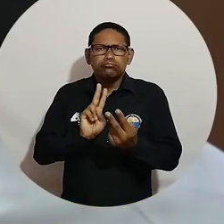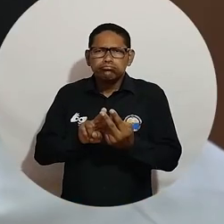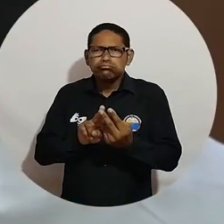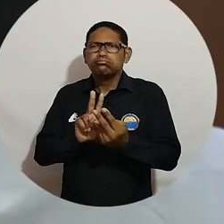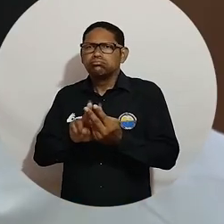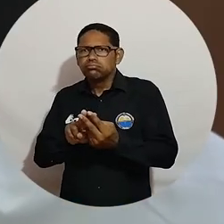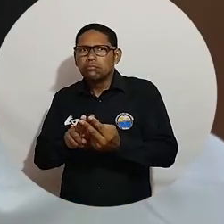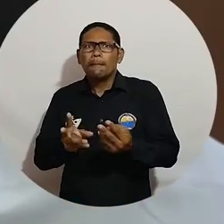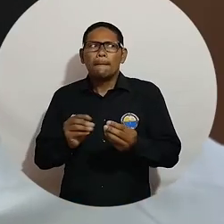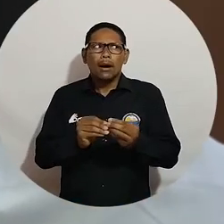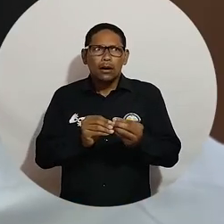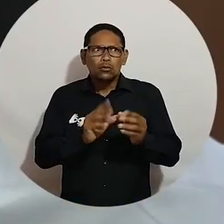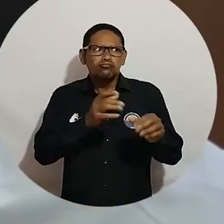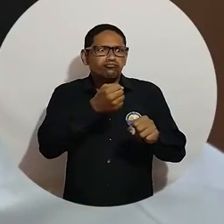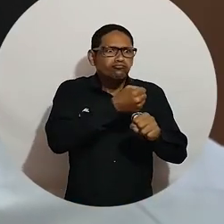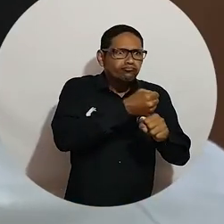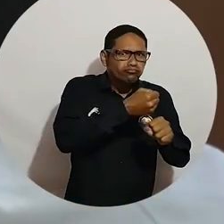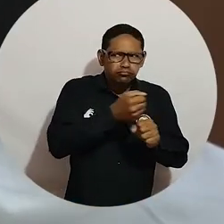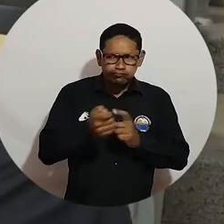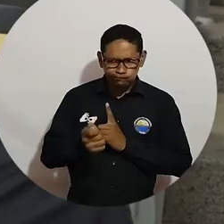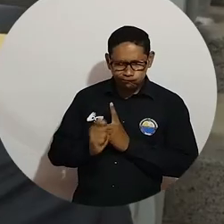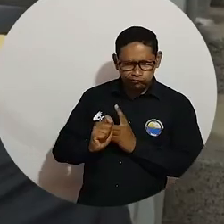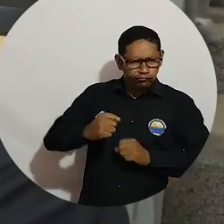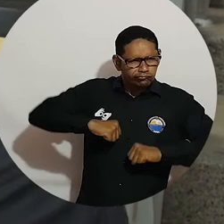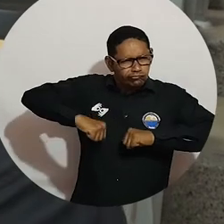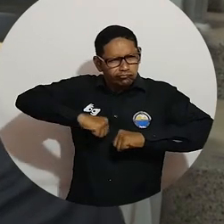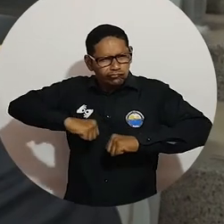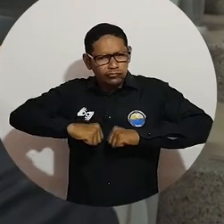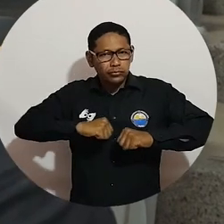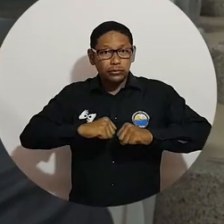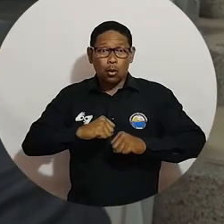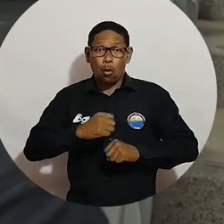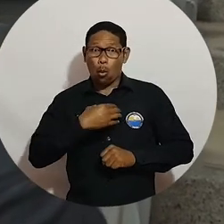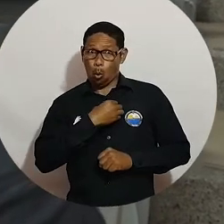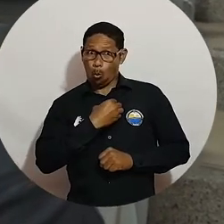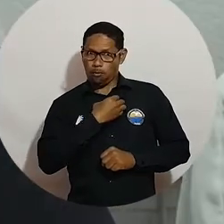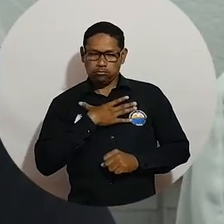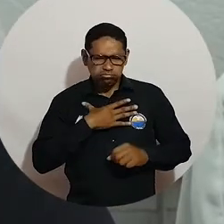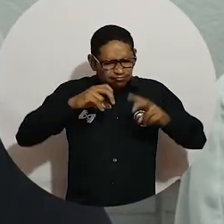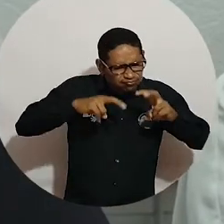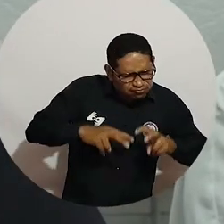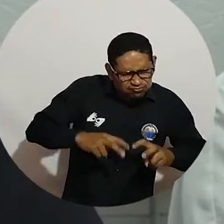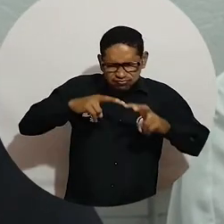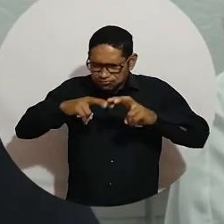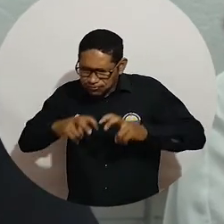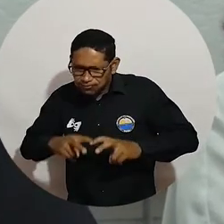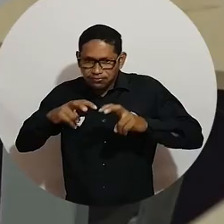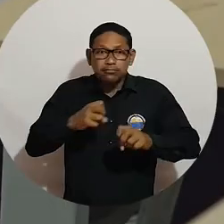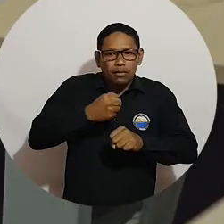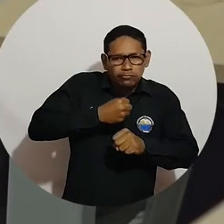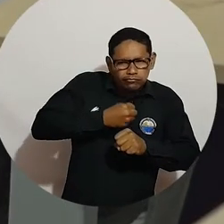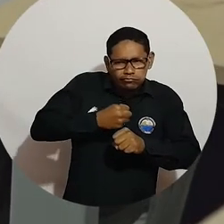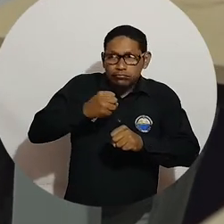conocer más sobre el rol en el mundo laboral y las oportunidades que tienen ante el abordaje de investigaciones y trabajos